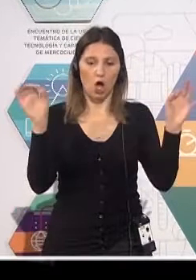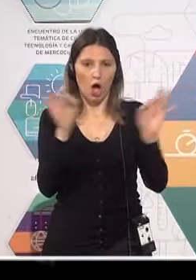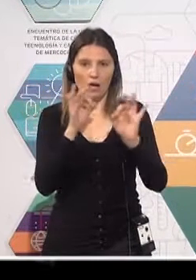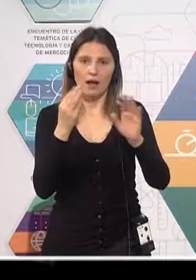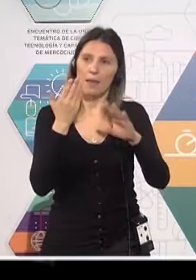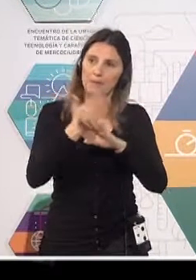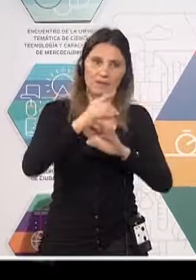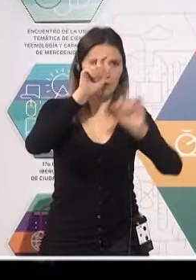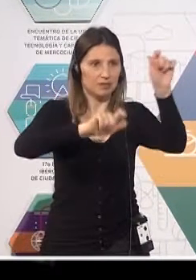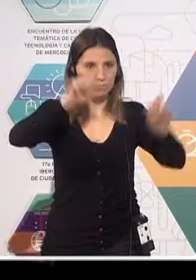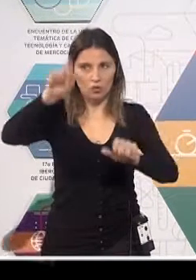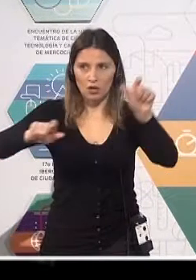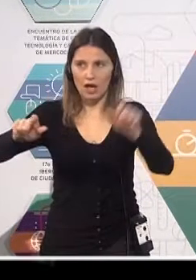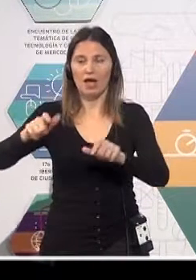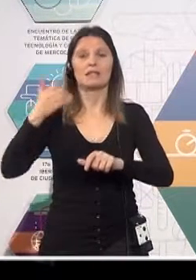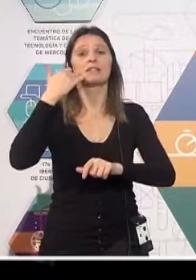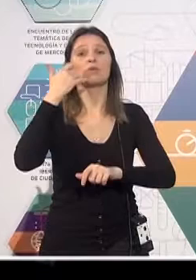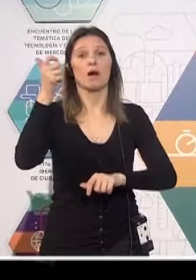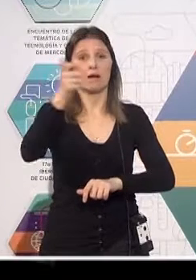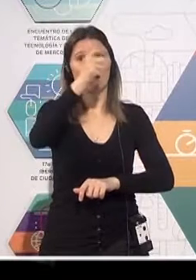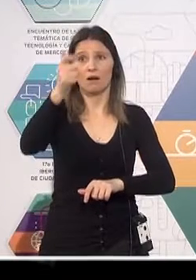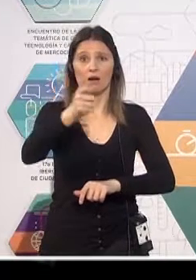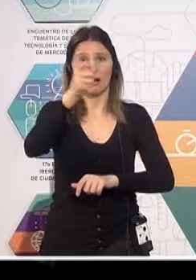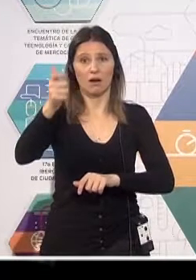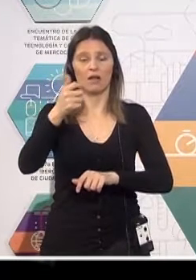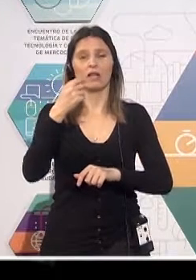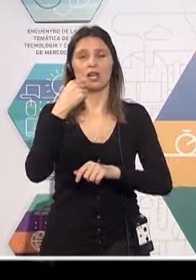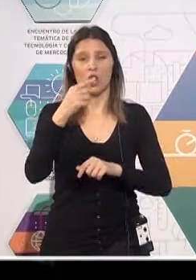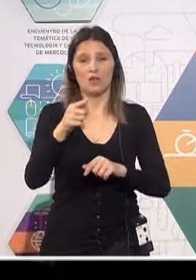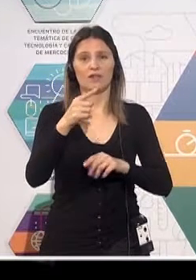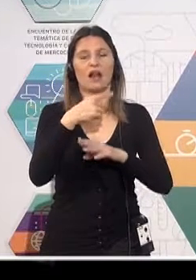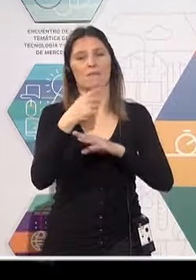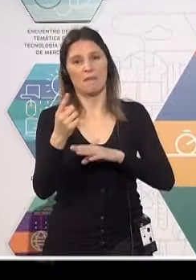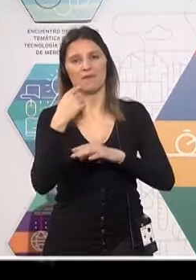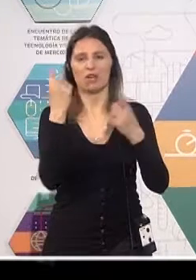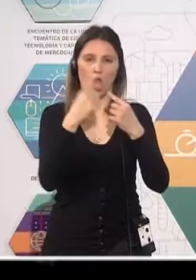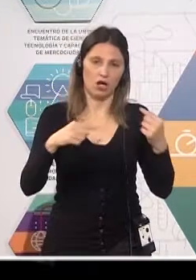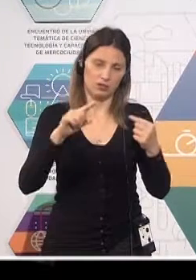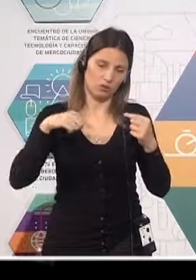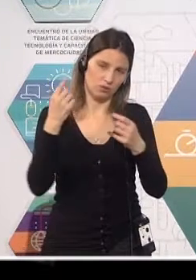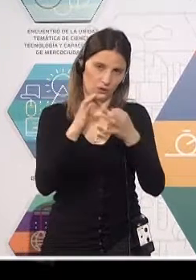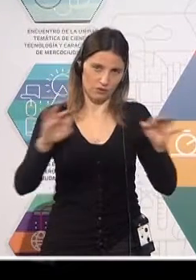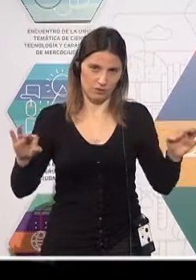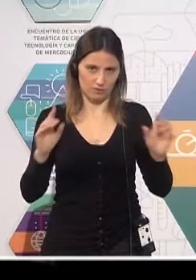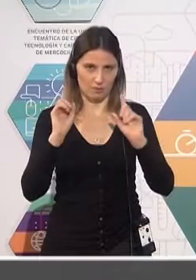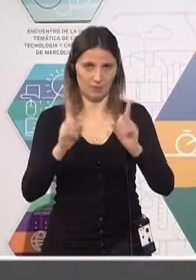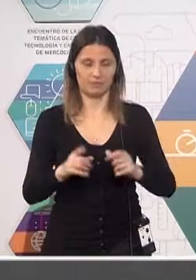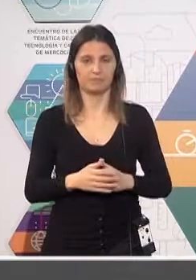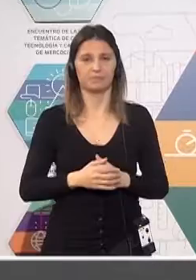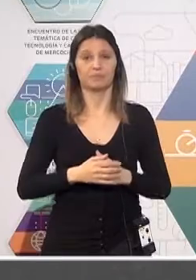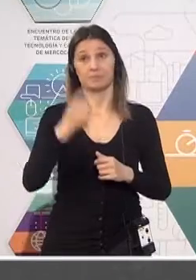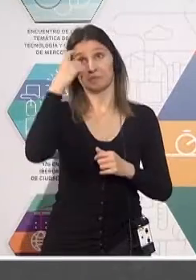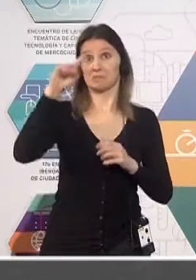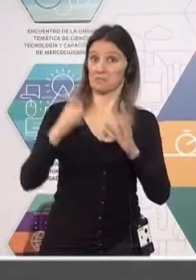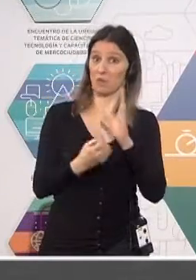pide a los públicos que prendan sus celulares y los mueva diciendo limpia, parabrisa, etcétera, y otras frases. Es un